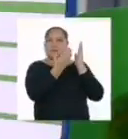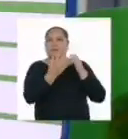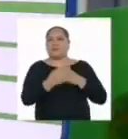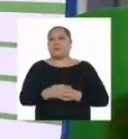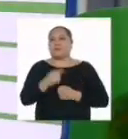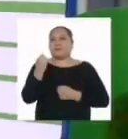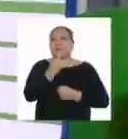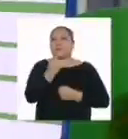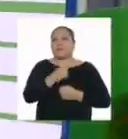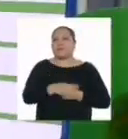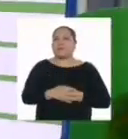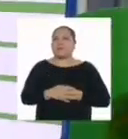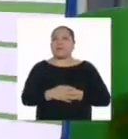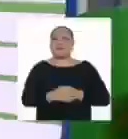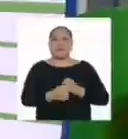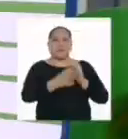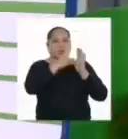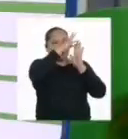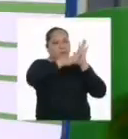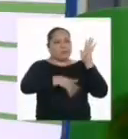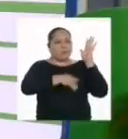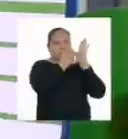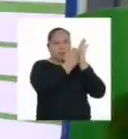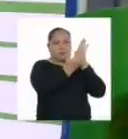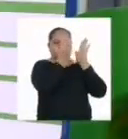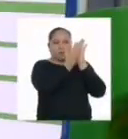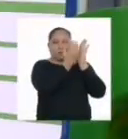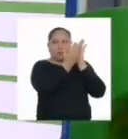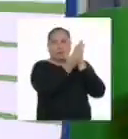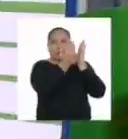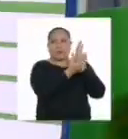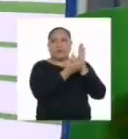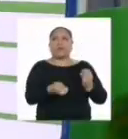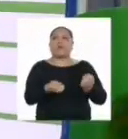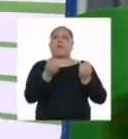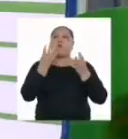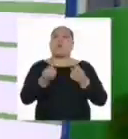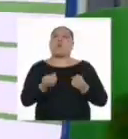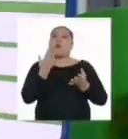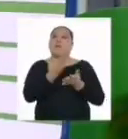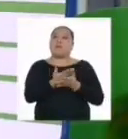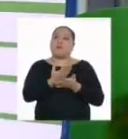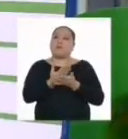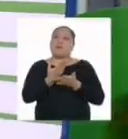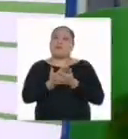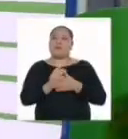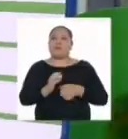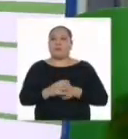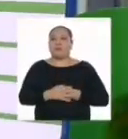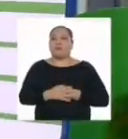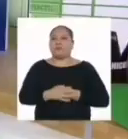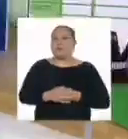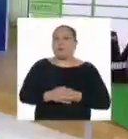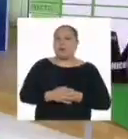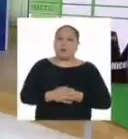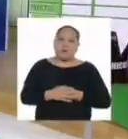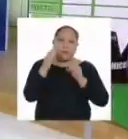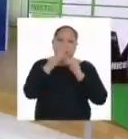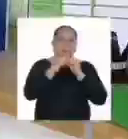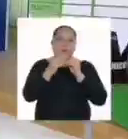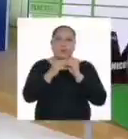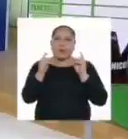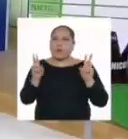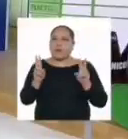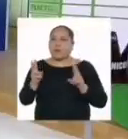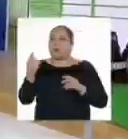En este cuadro, la cantidad de filas y columnas dependerá de cuántas muestras desees comprobar. Las frutas y verduras también